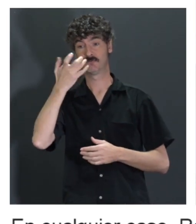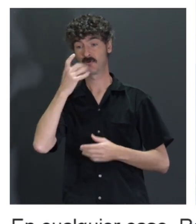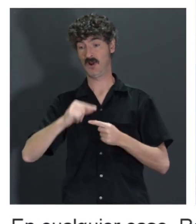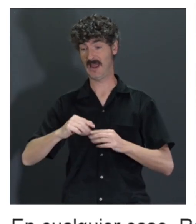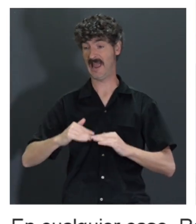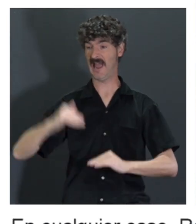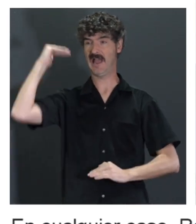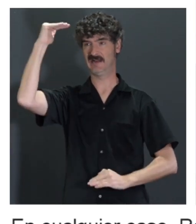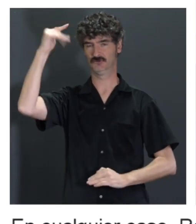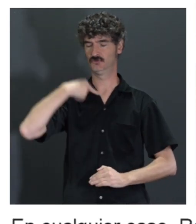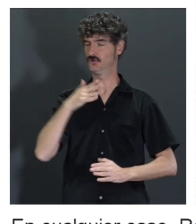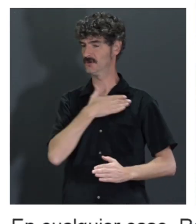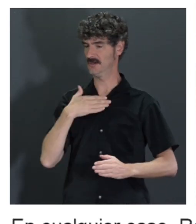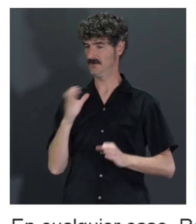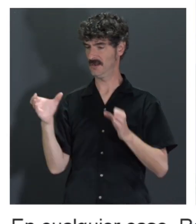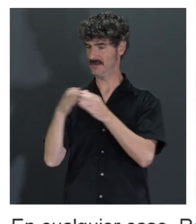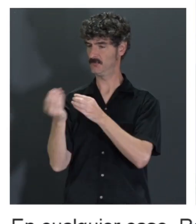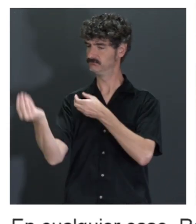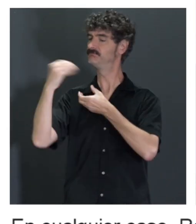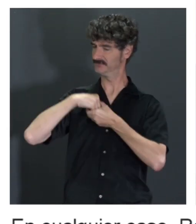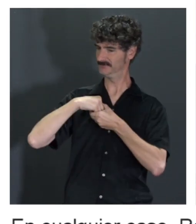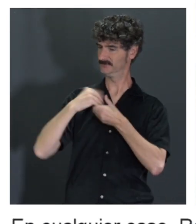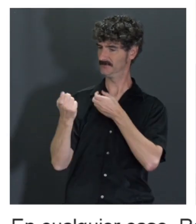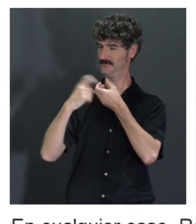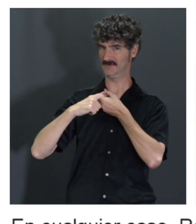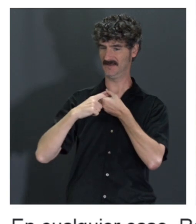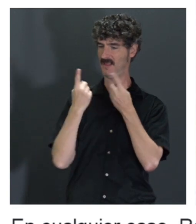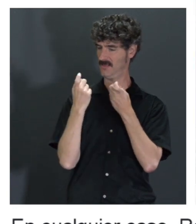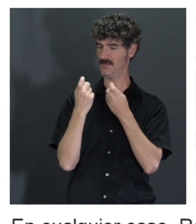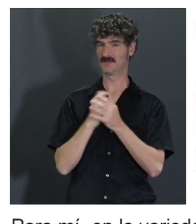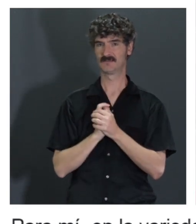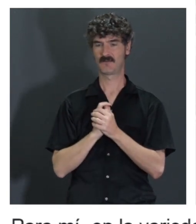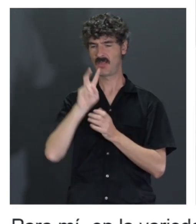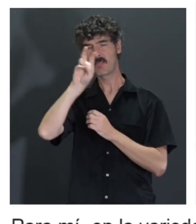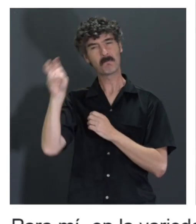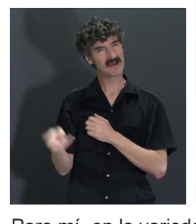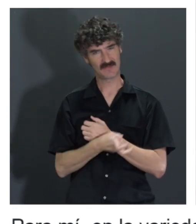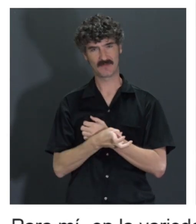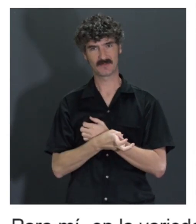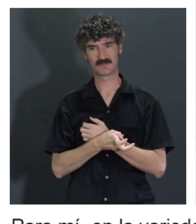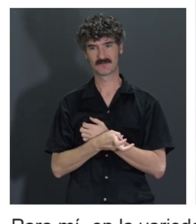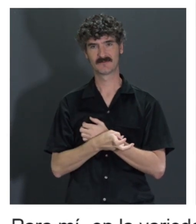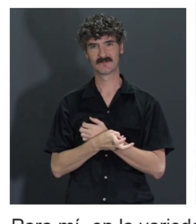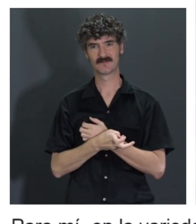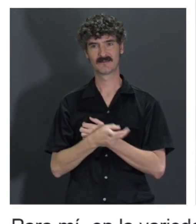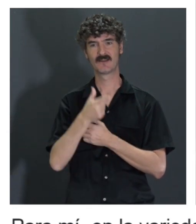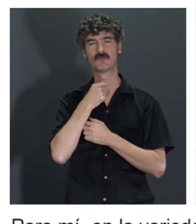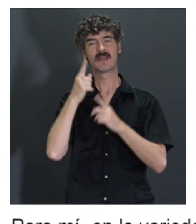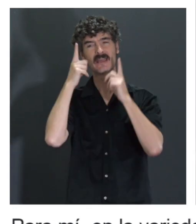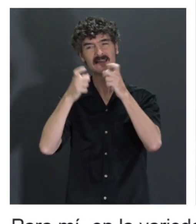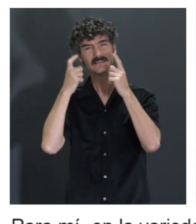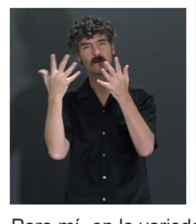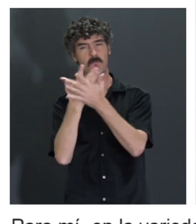tan alto en mis equipos, pues Aitor el día que pueda... Me vas a fichar ya. Totalmente. que el gusto está en intentar